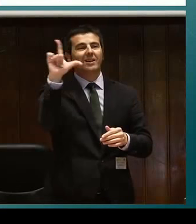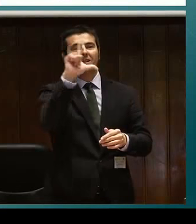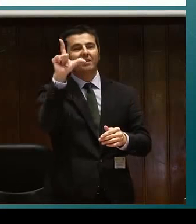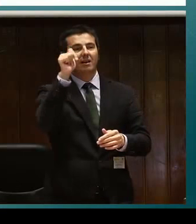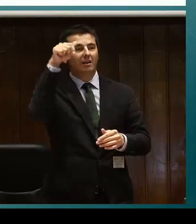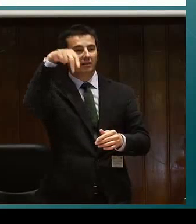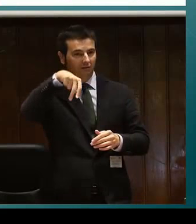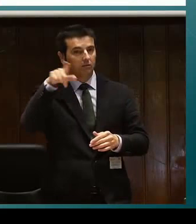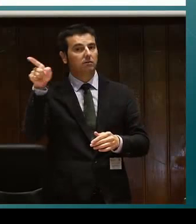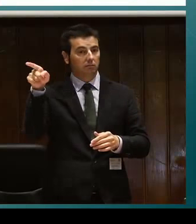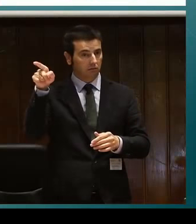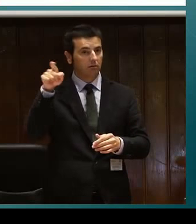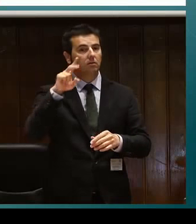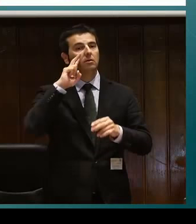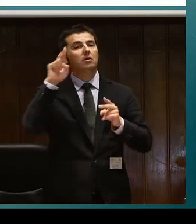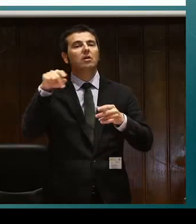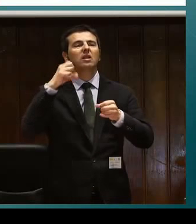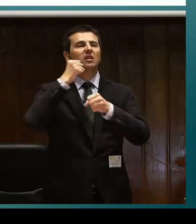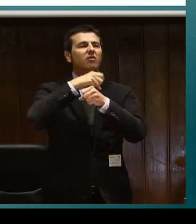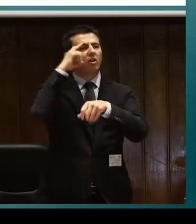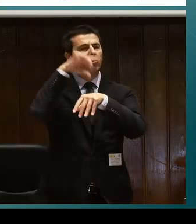es el doctor Chema Millán,